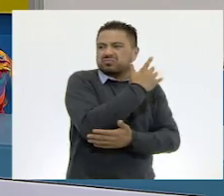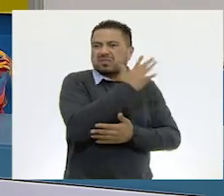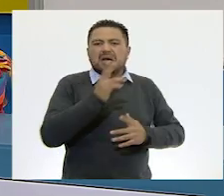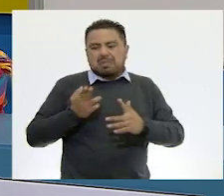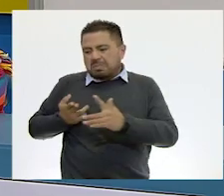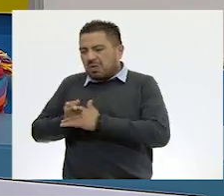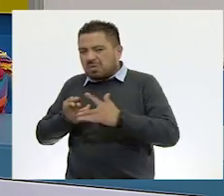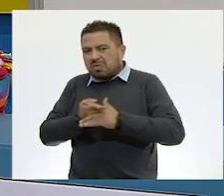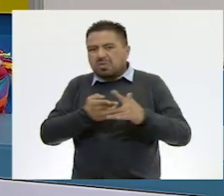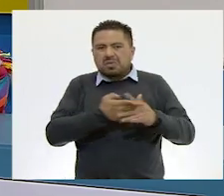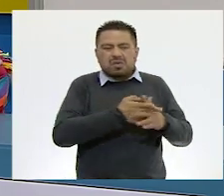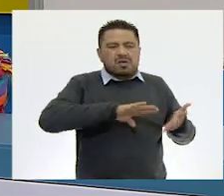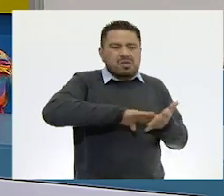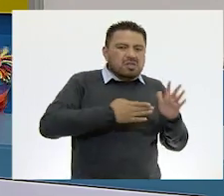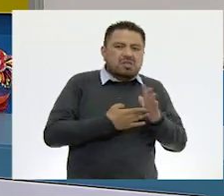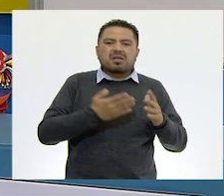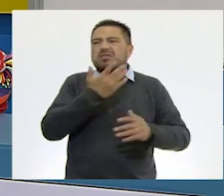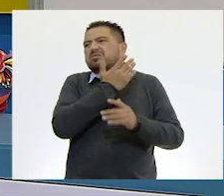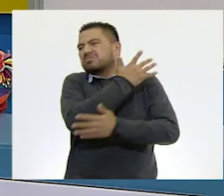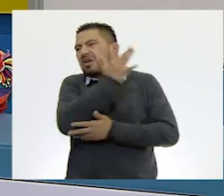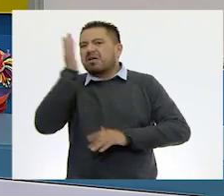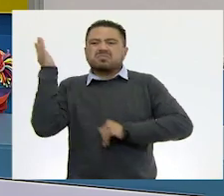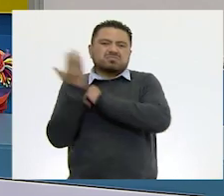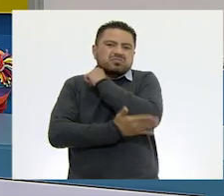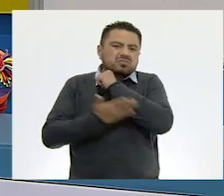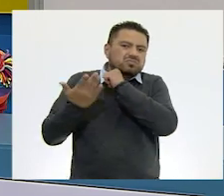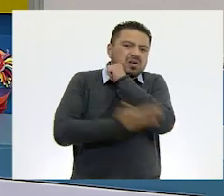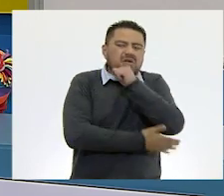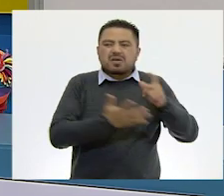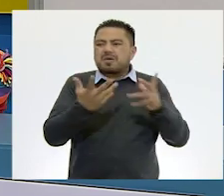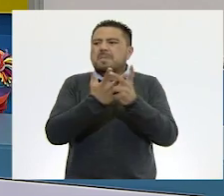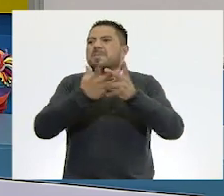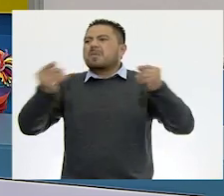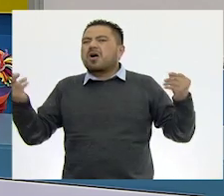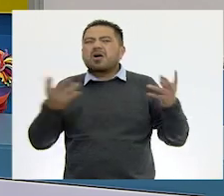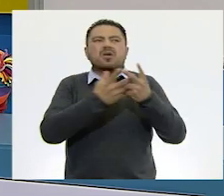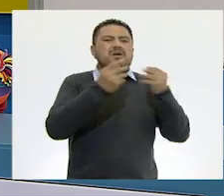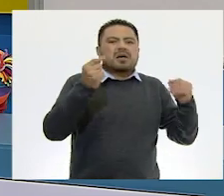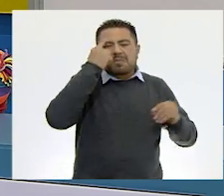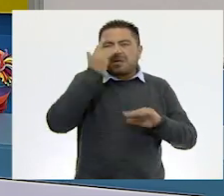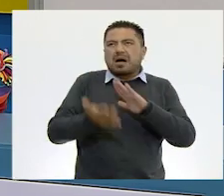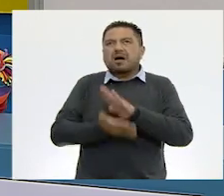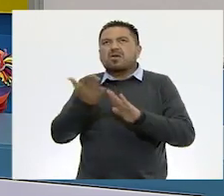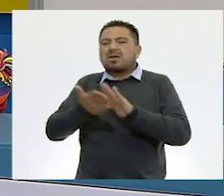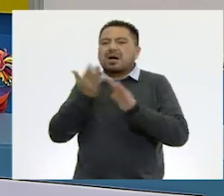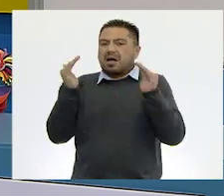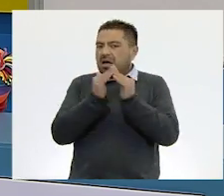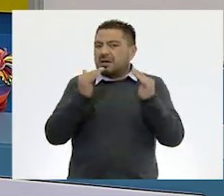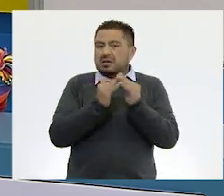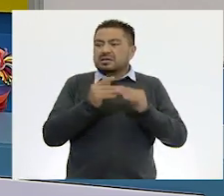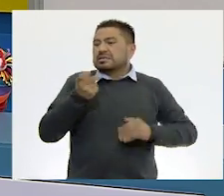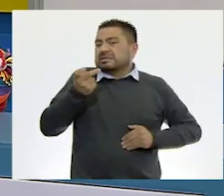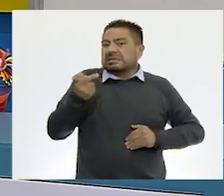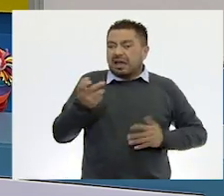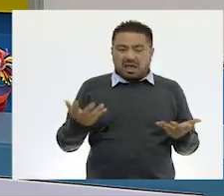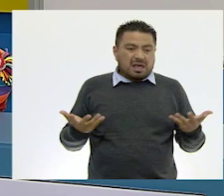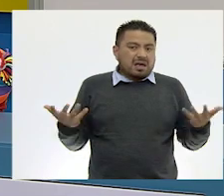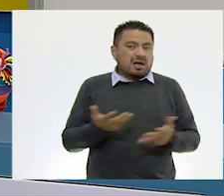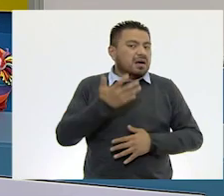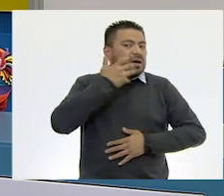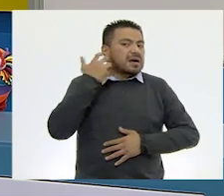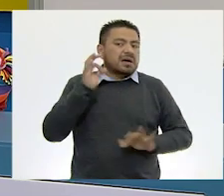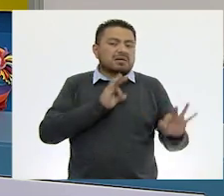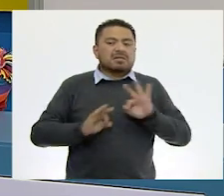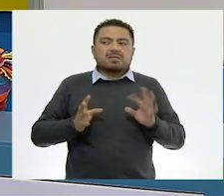ilegal, la alta deforestación y la desaparición de selvas para construir casas humanas. Esto ha hecho que el